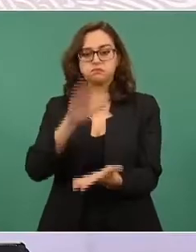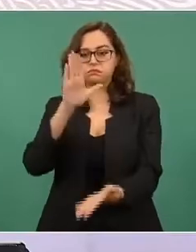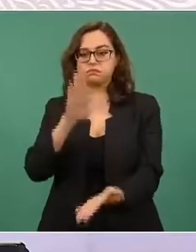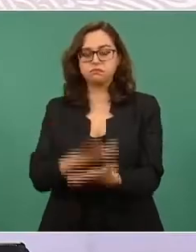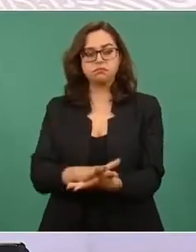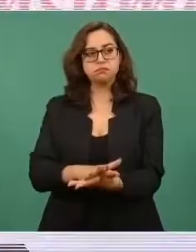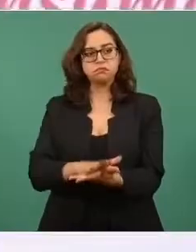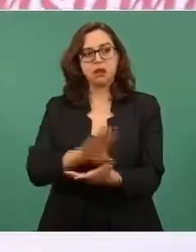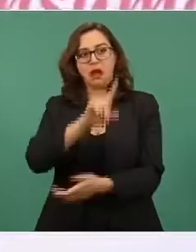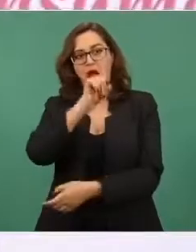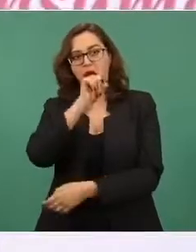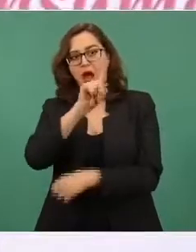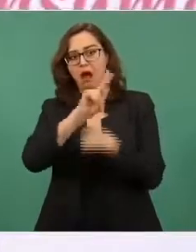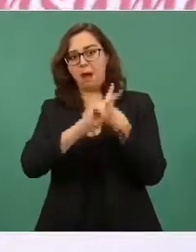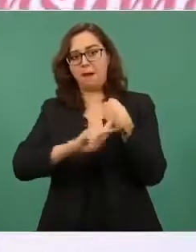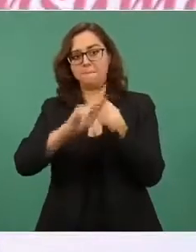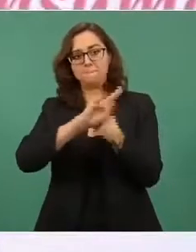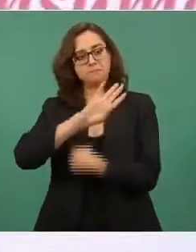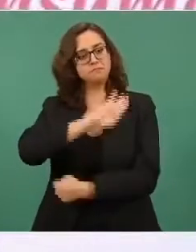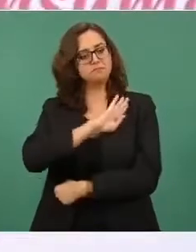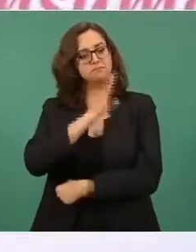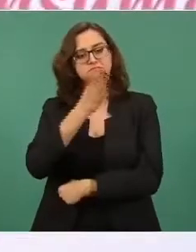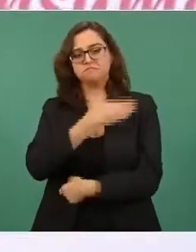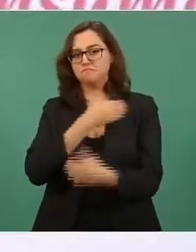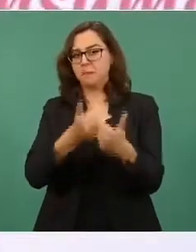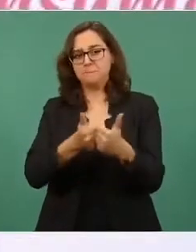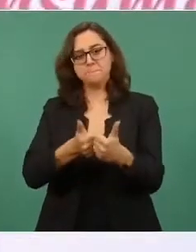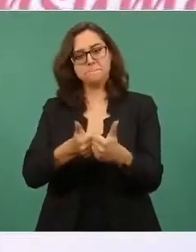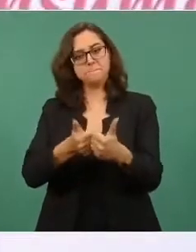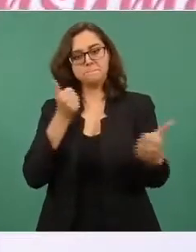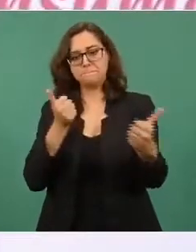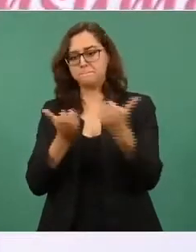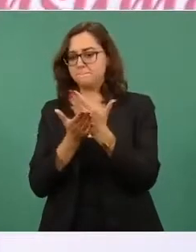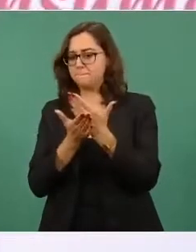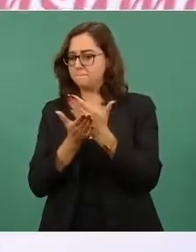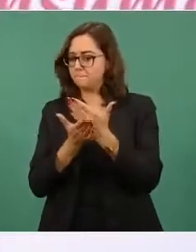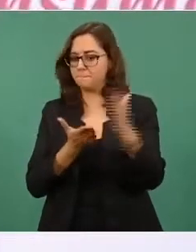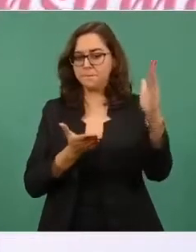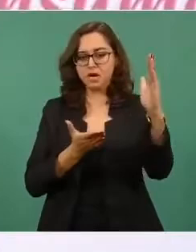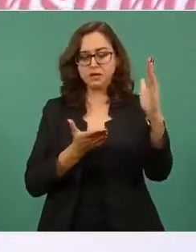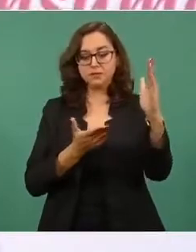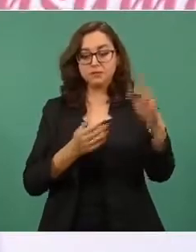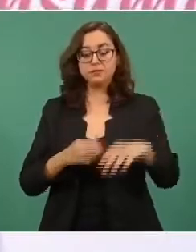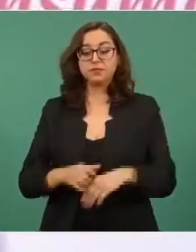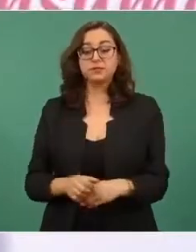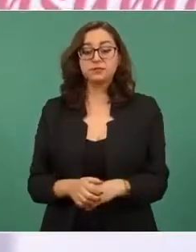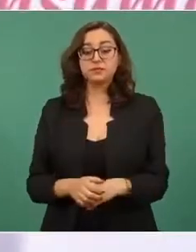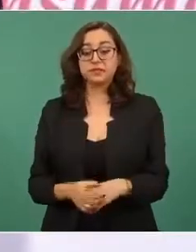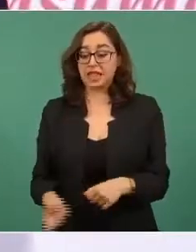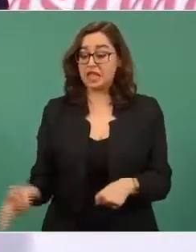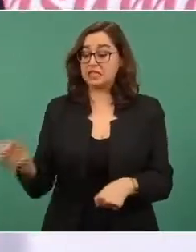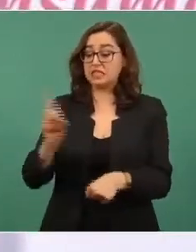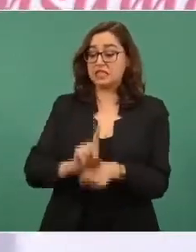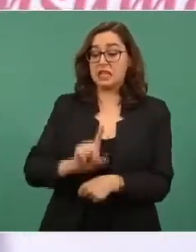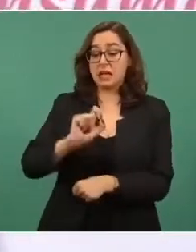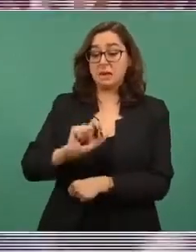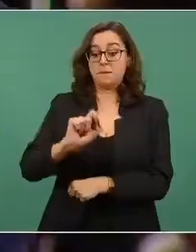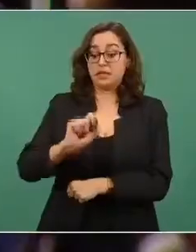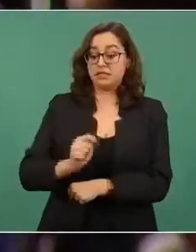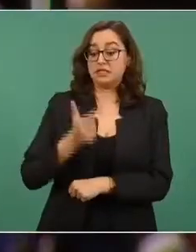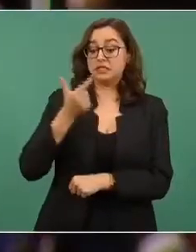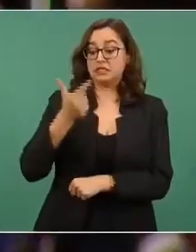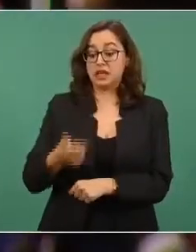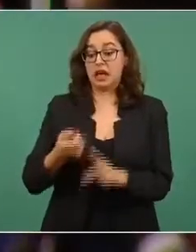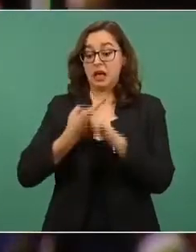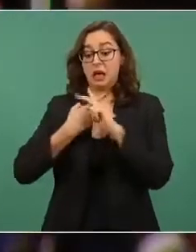España. Desde entonces, desde ese día, ni